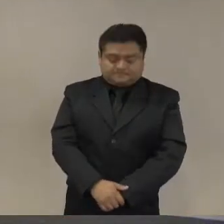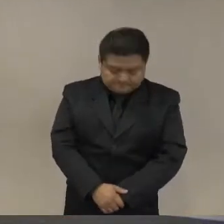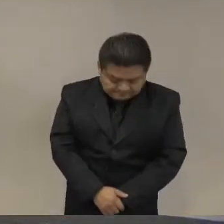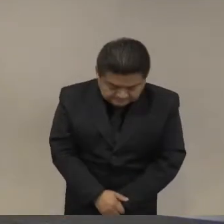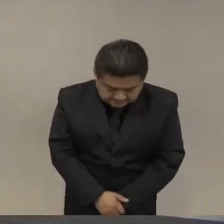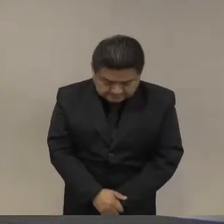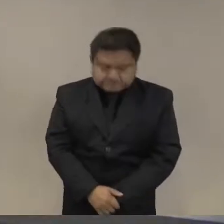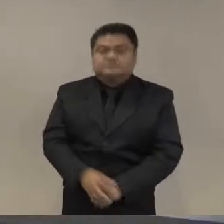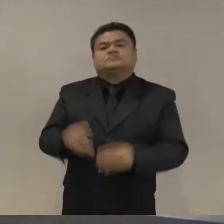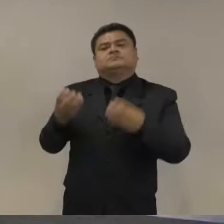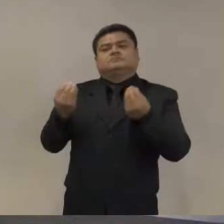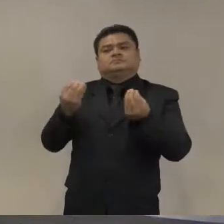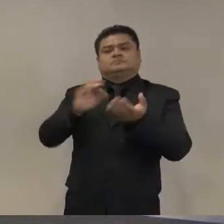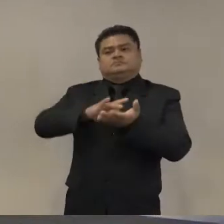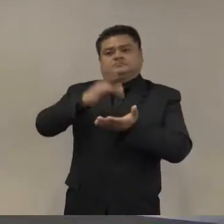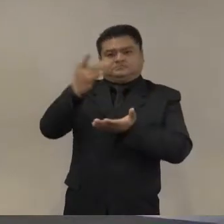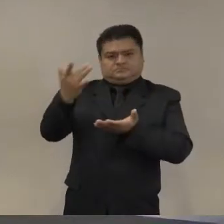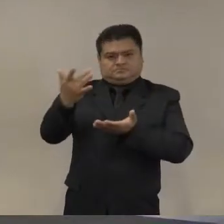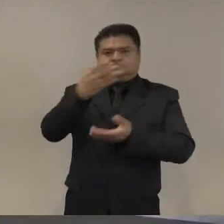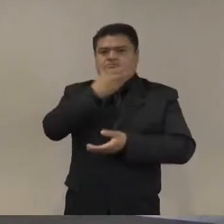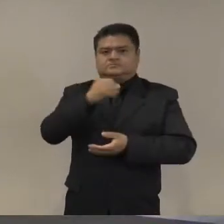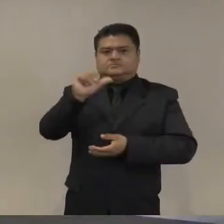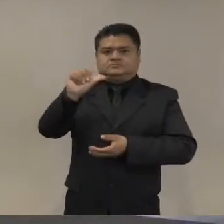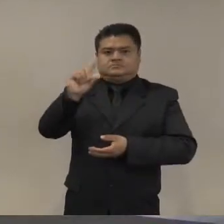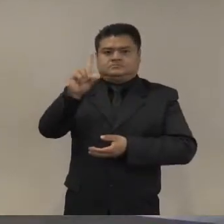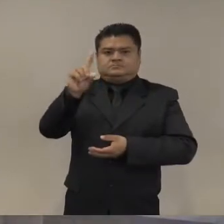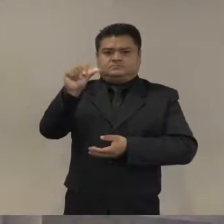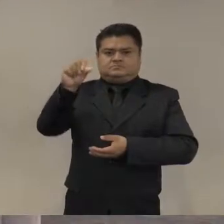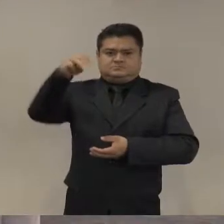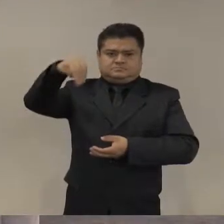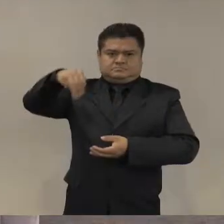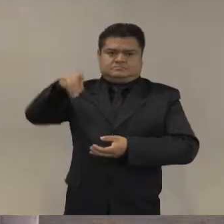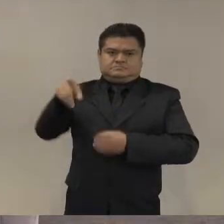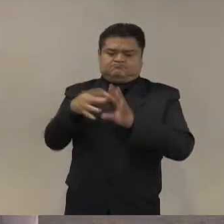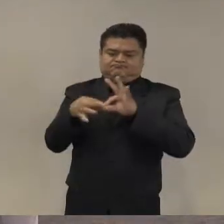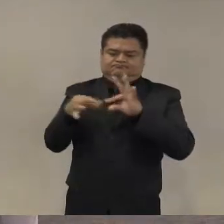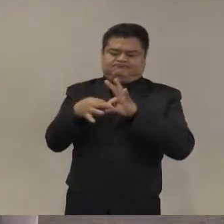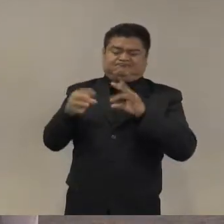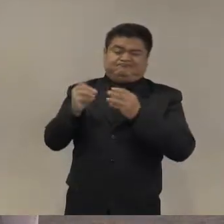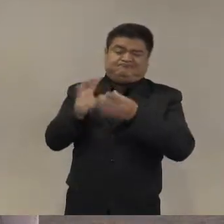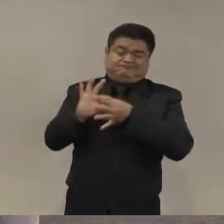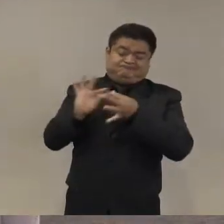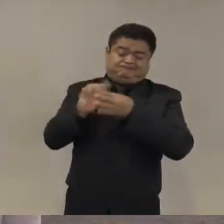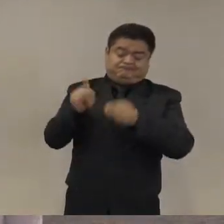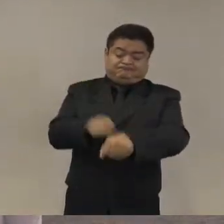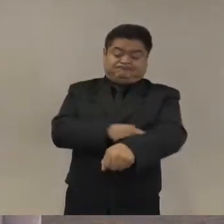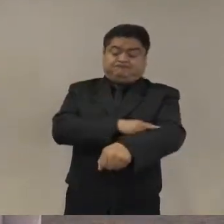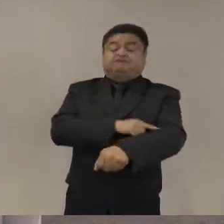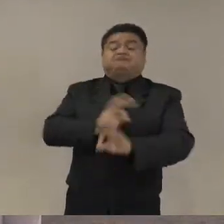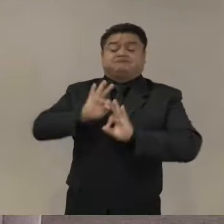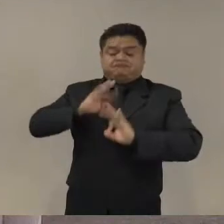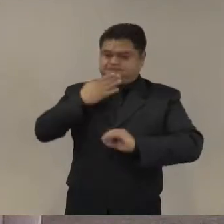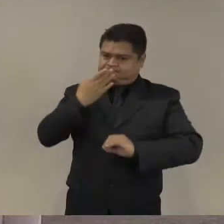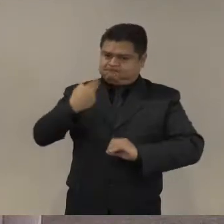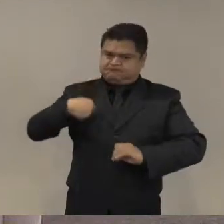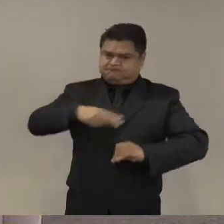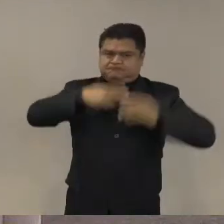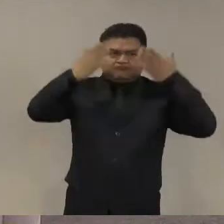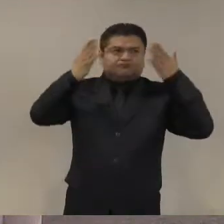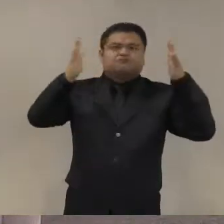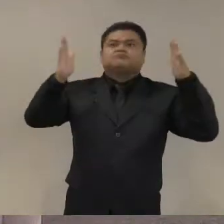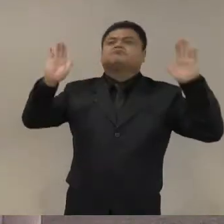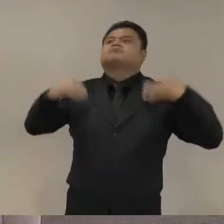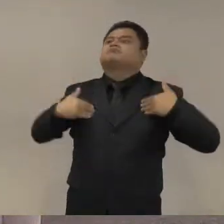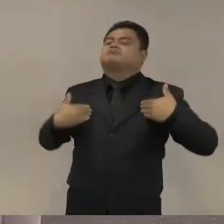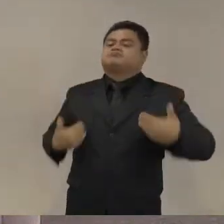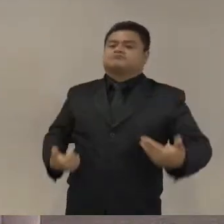bueno muchas gracias Adam por tu ponencia tan completa y exhaustiva que nos da creo que un panorama muy completo de qué es lo